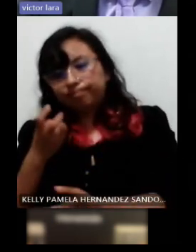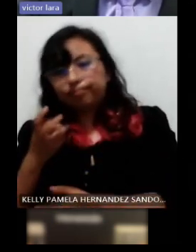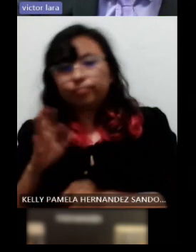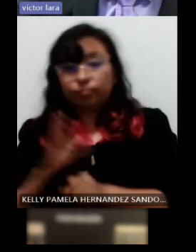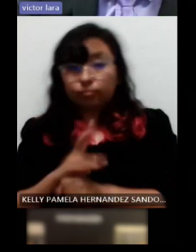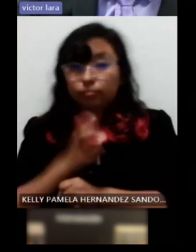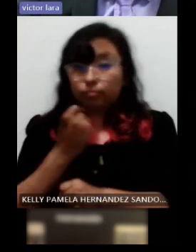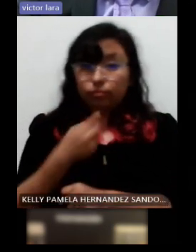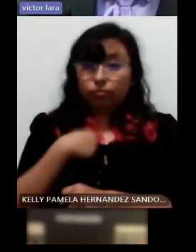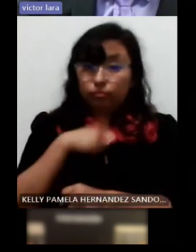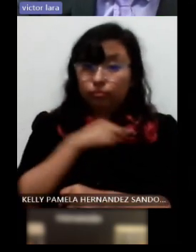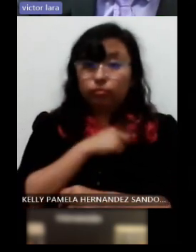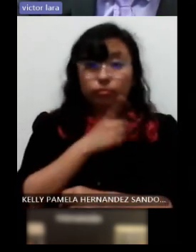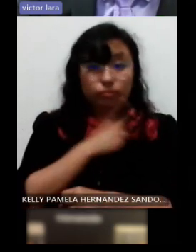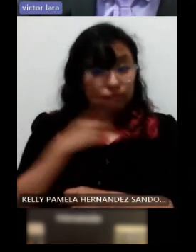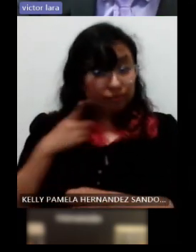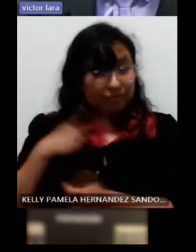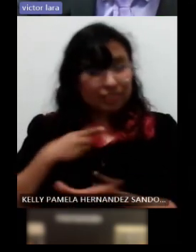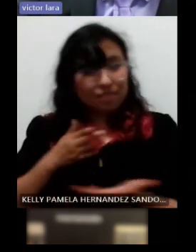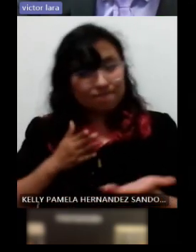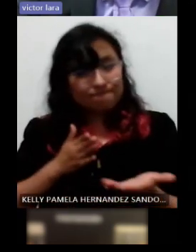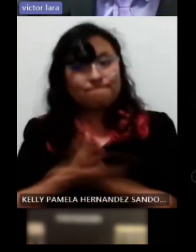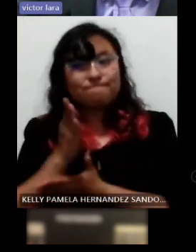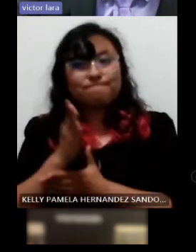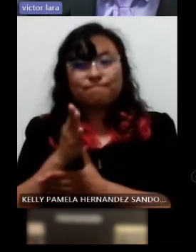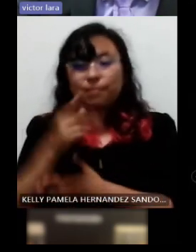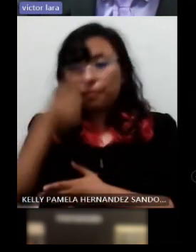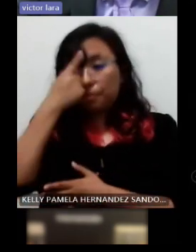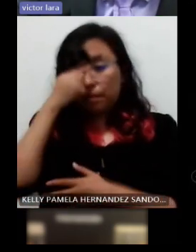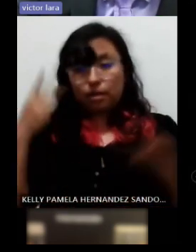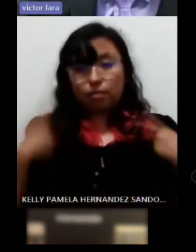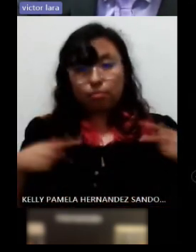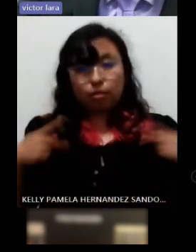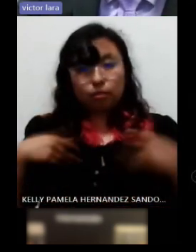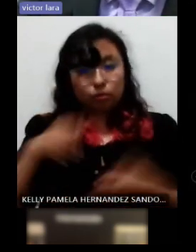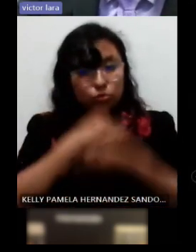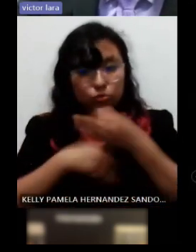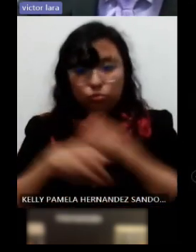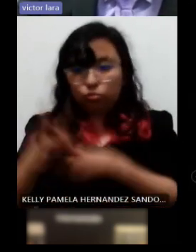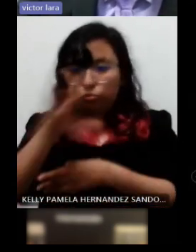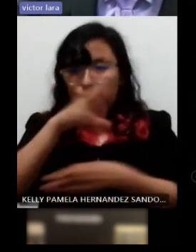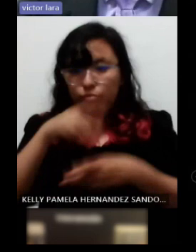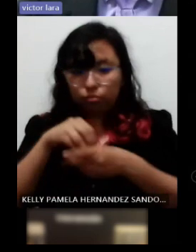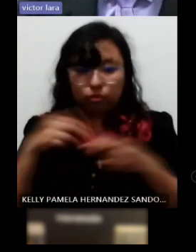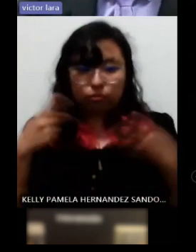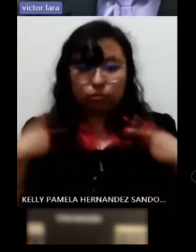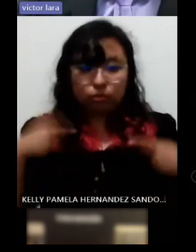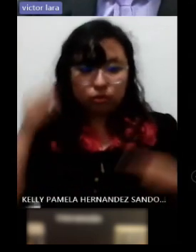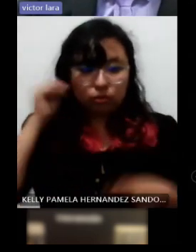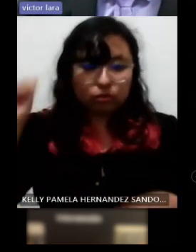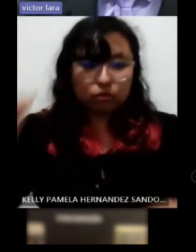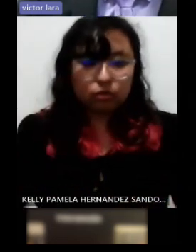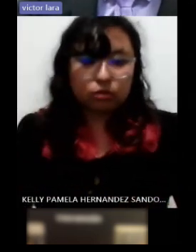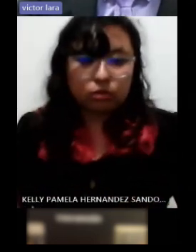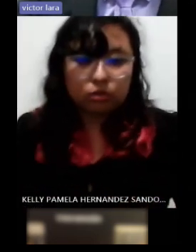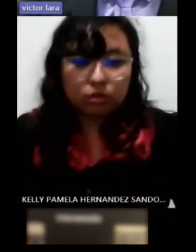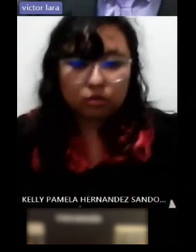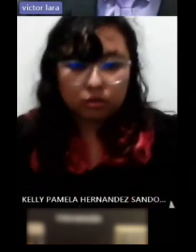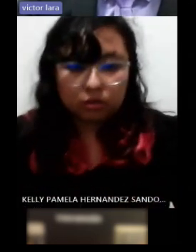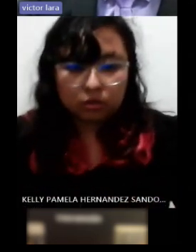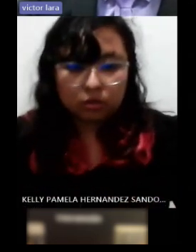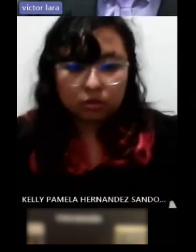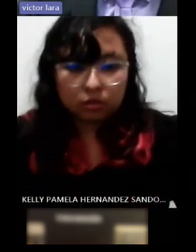ser accesible la consulta para personas con discapacidad visual y auditiva debería de ser en este caso para los